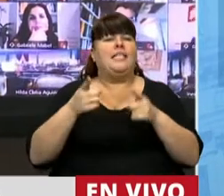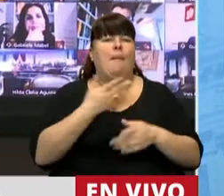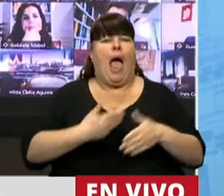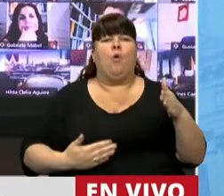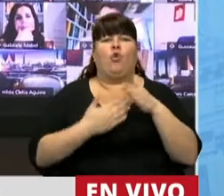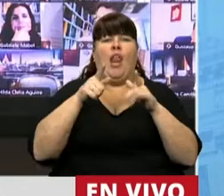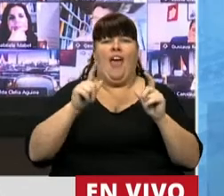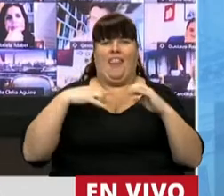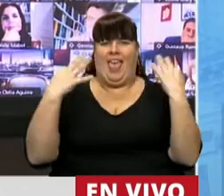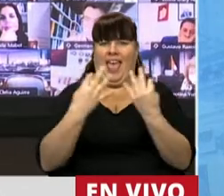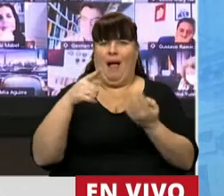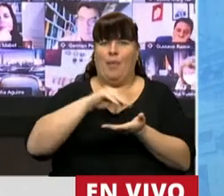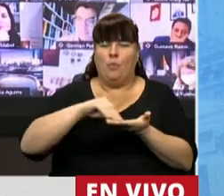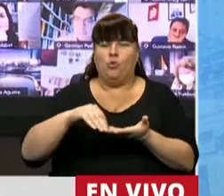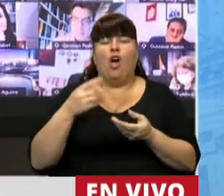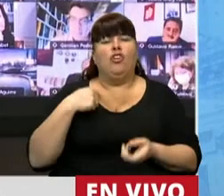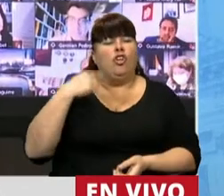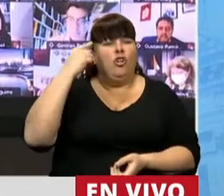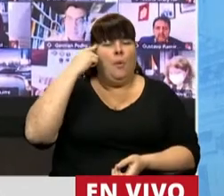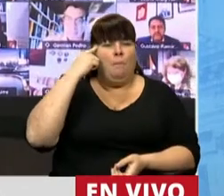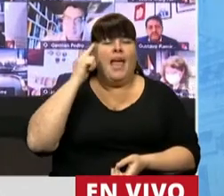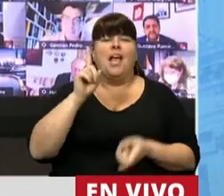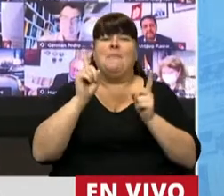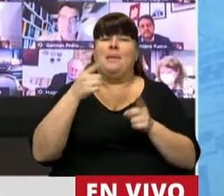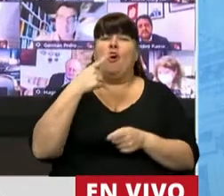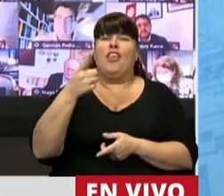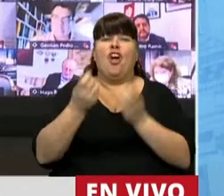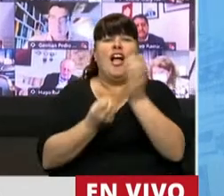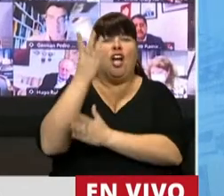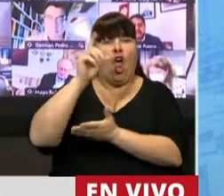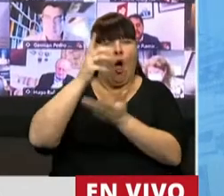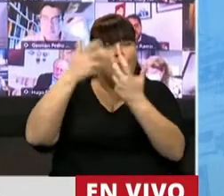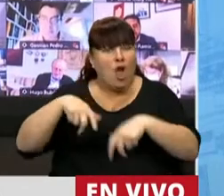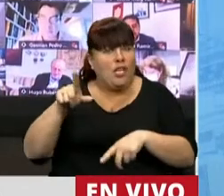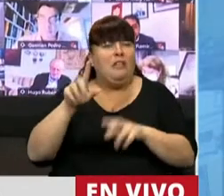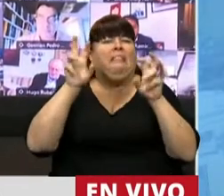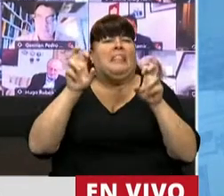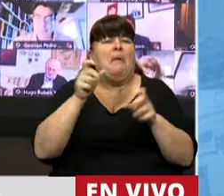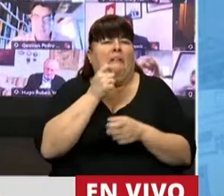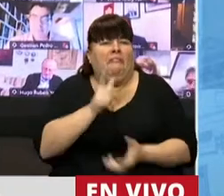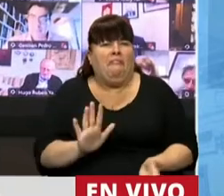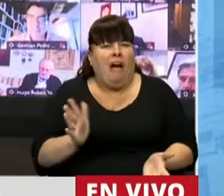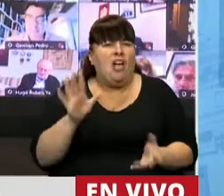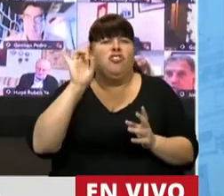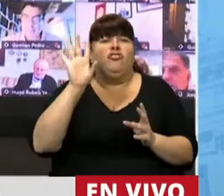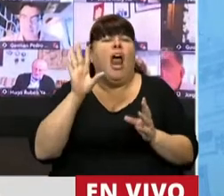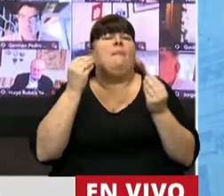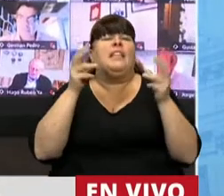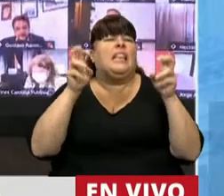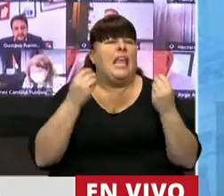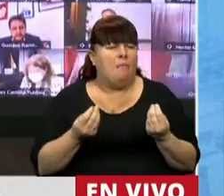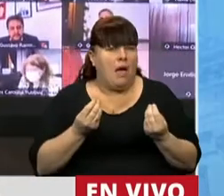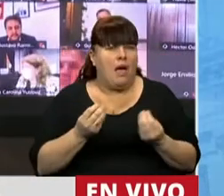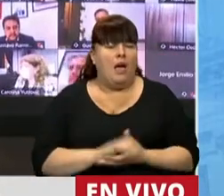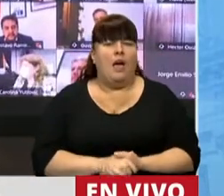autoridades de este cuerpo. Porque creo que, así como decía el autor del proyecto, es un tema simple. Se trata nada más y nada menos